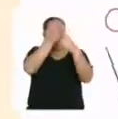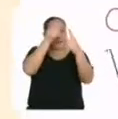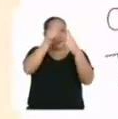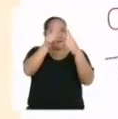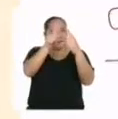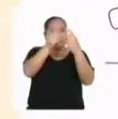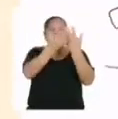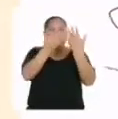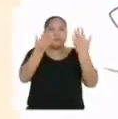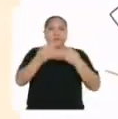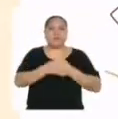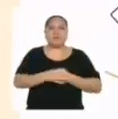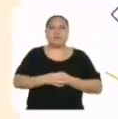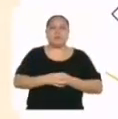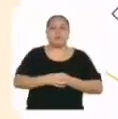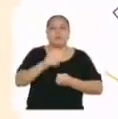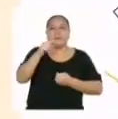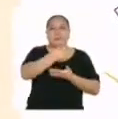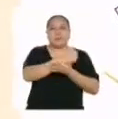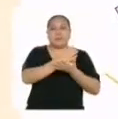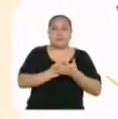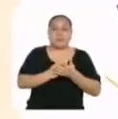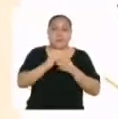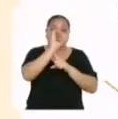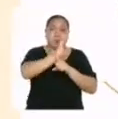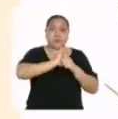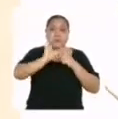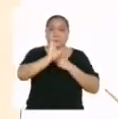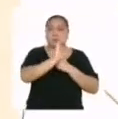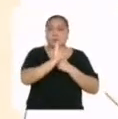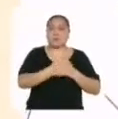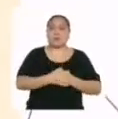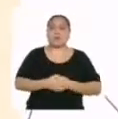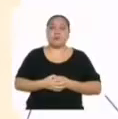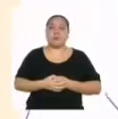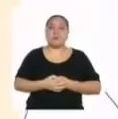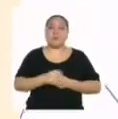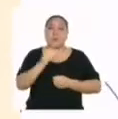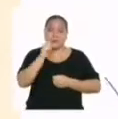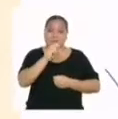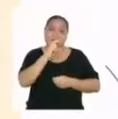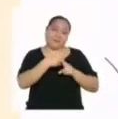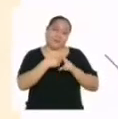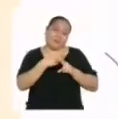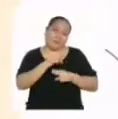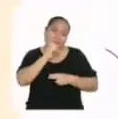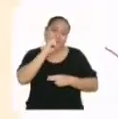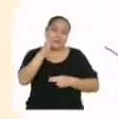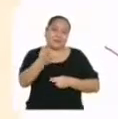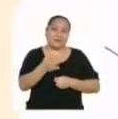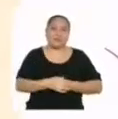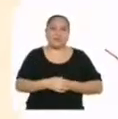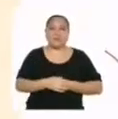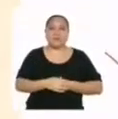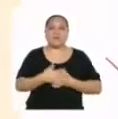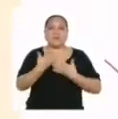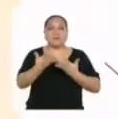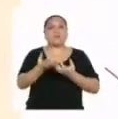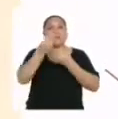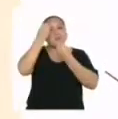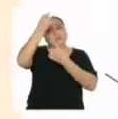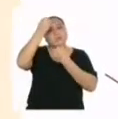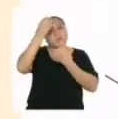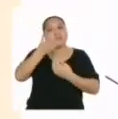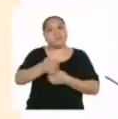un hecho. Está la sección cultural, que como su nombre lo indica, da